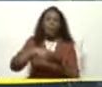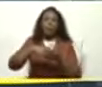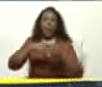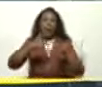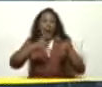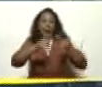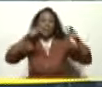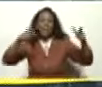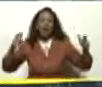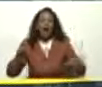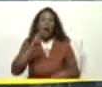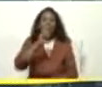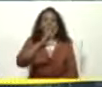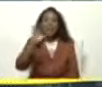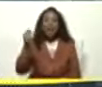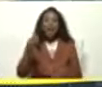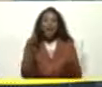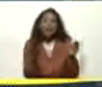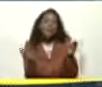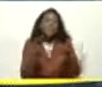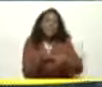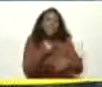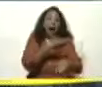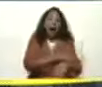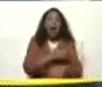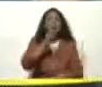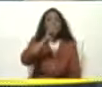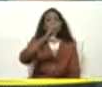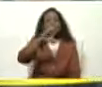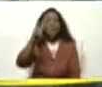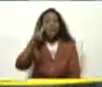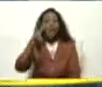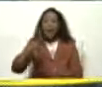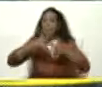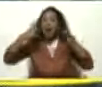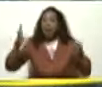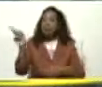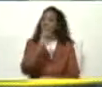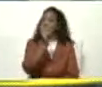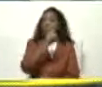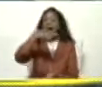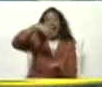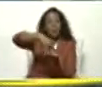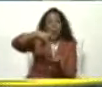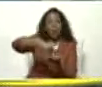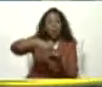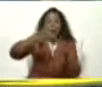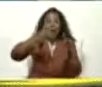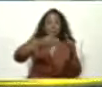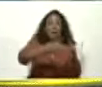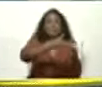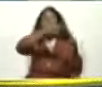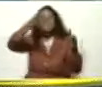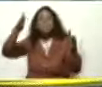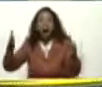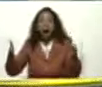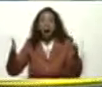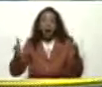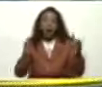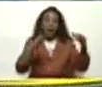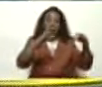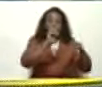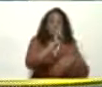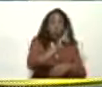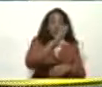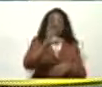hectáreas Que tiene la Universidad Central Uno cree que la Universidad Central Es como la más grande Y resulta que uno consigue aquí Una universidad